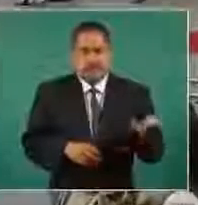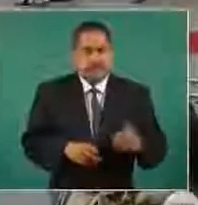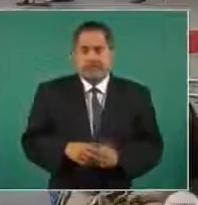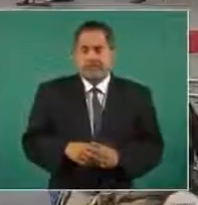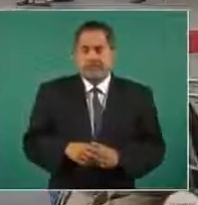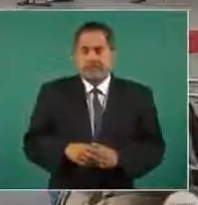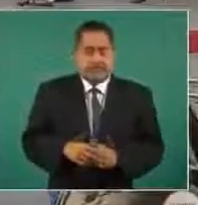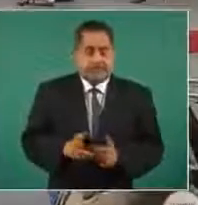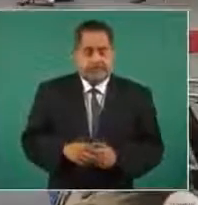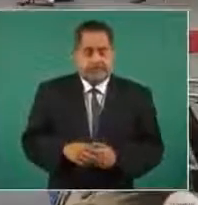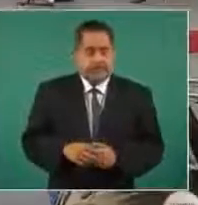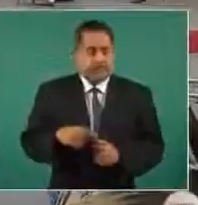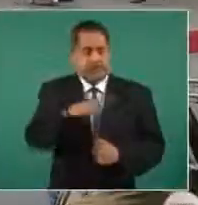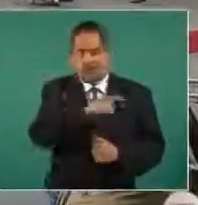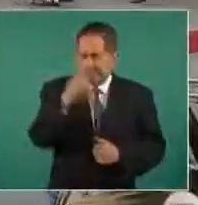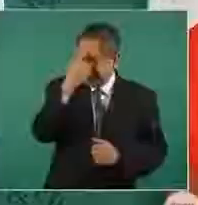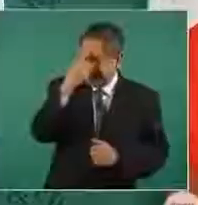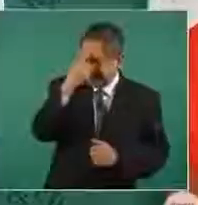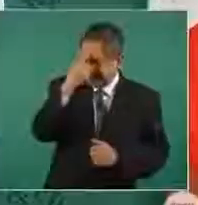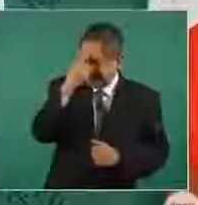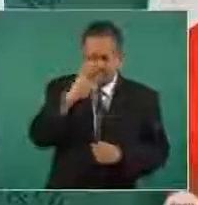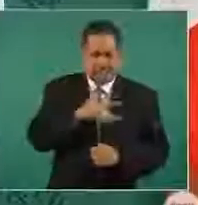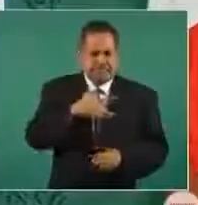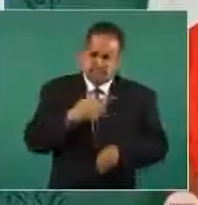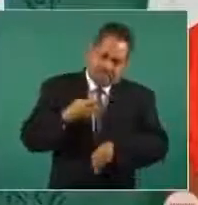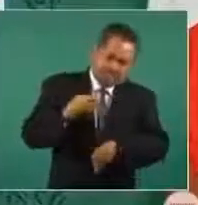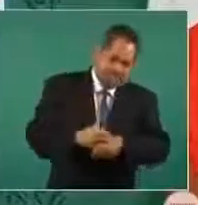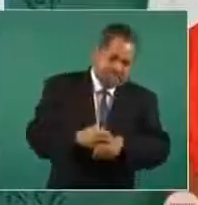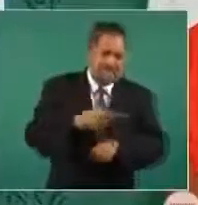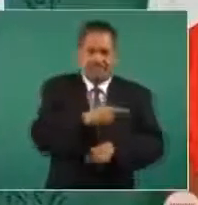tienen endurecido el corazón.